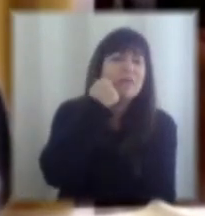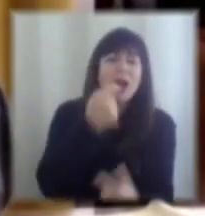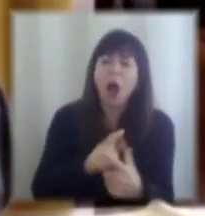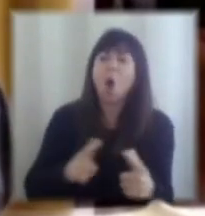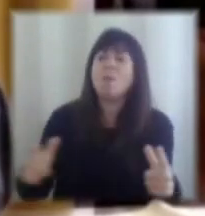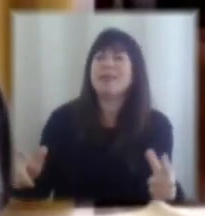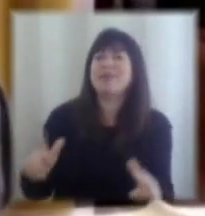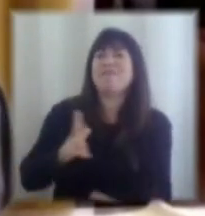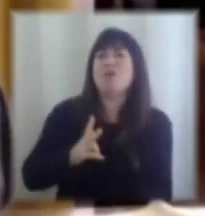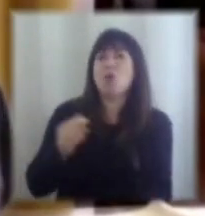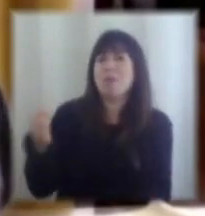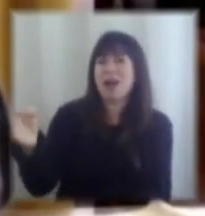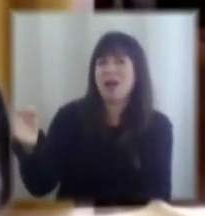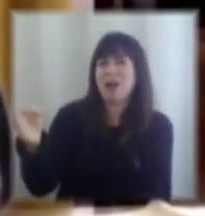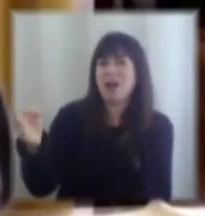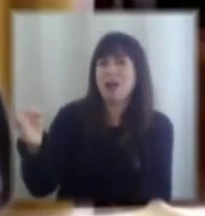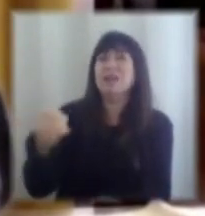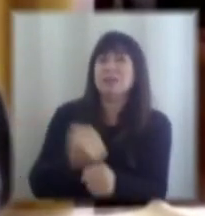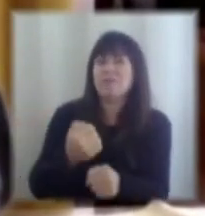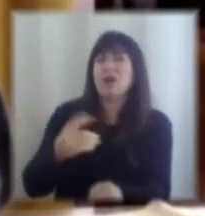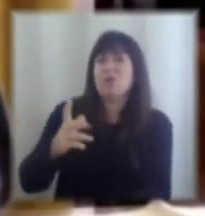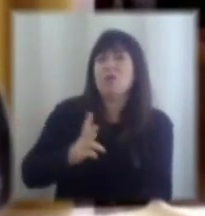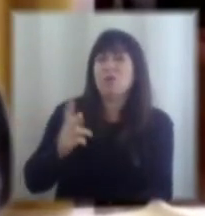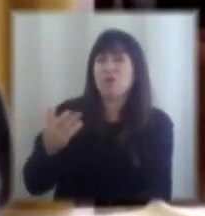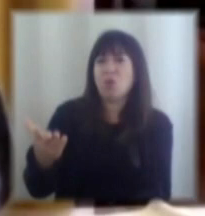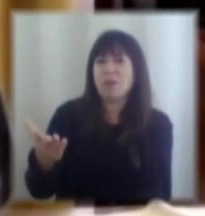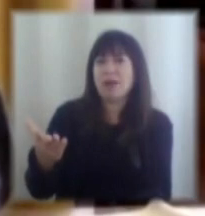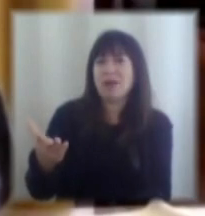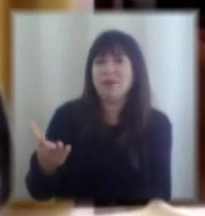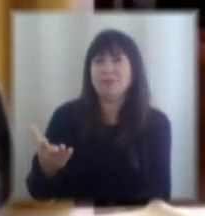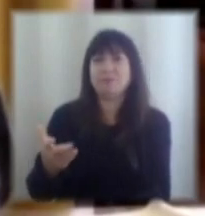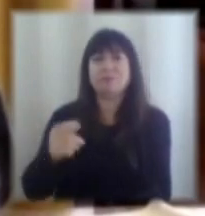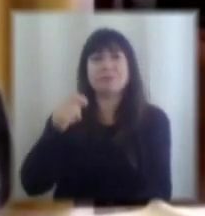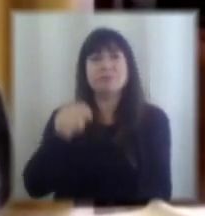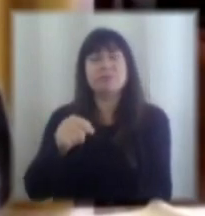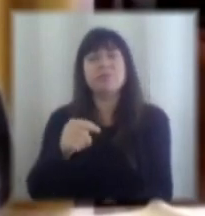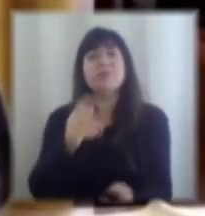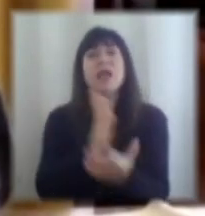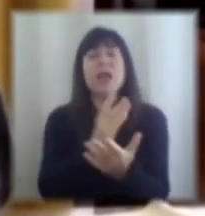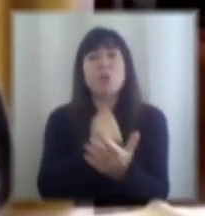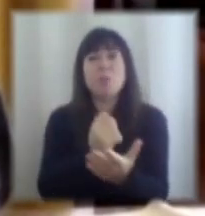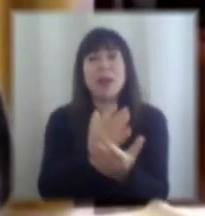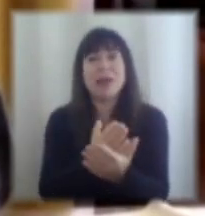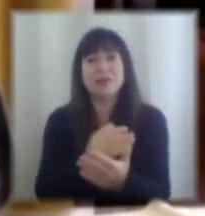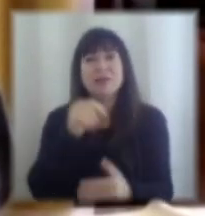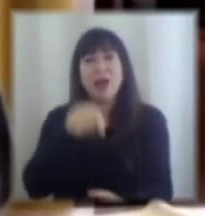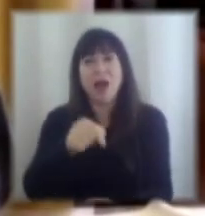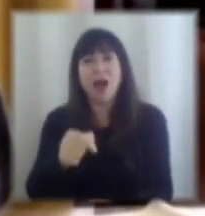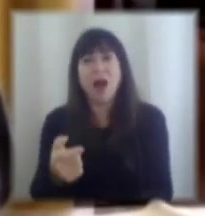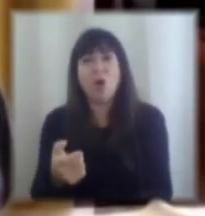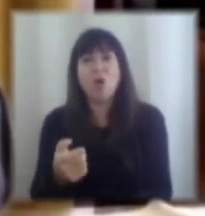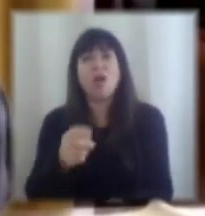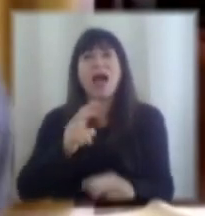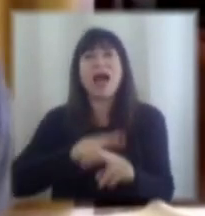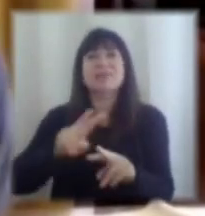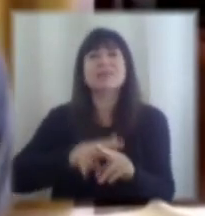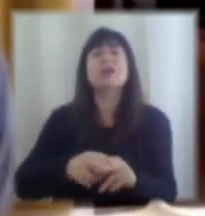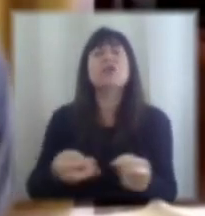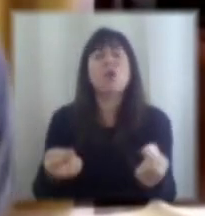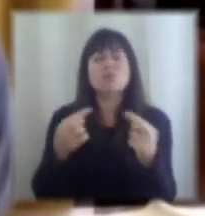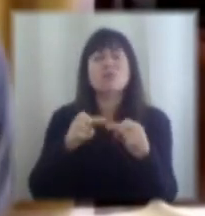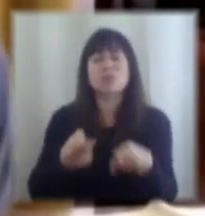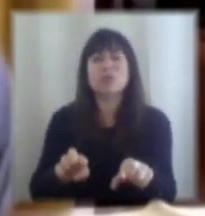en el plan de salida yo creo que hay una oportunidad un poco lo que tú decías de conjuntamente con